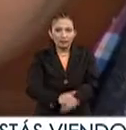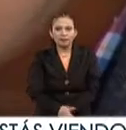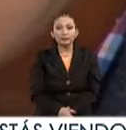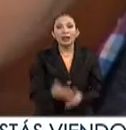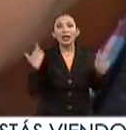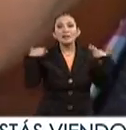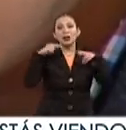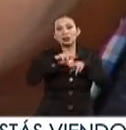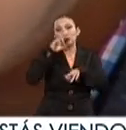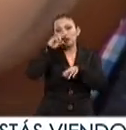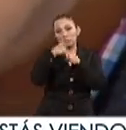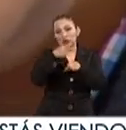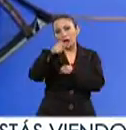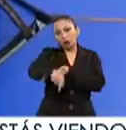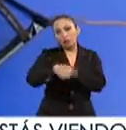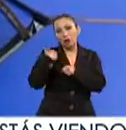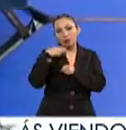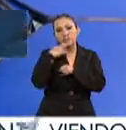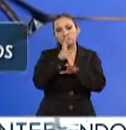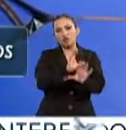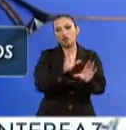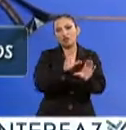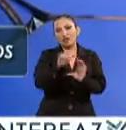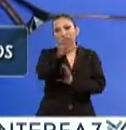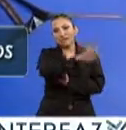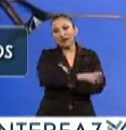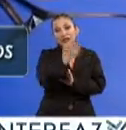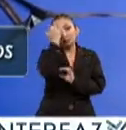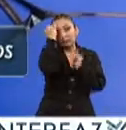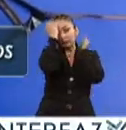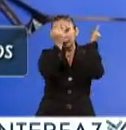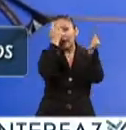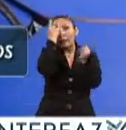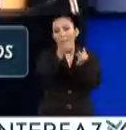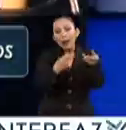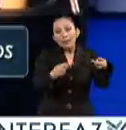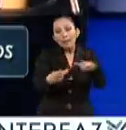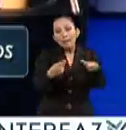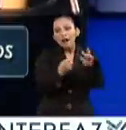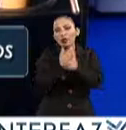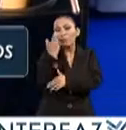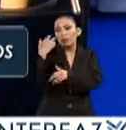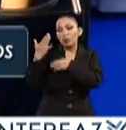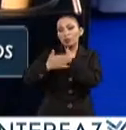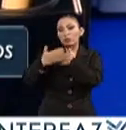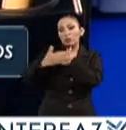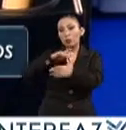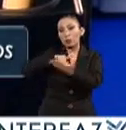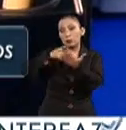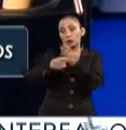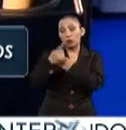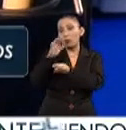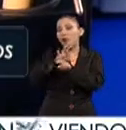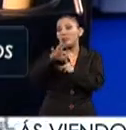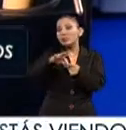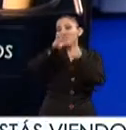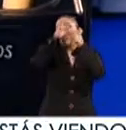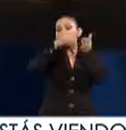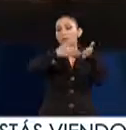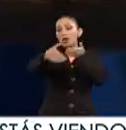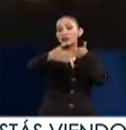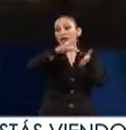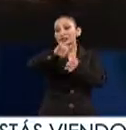El profesor responsable de esta herramienta aseguró que se trata de una iniciativa para desarrollar nuevos proyectos, entre ellos, la